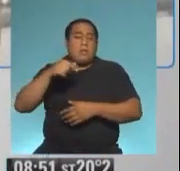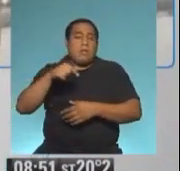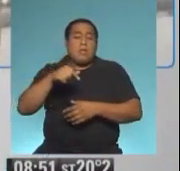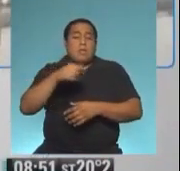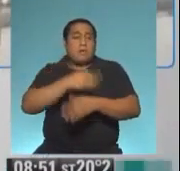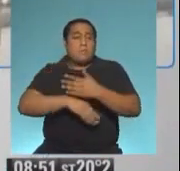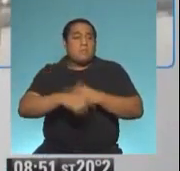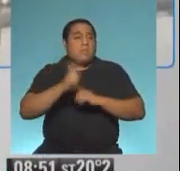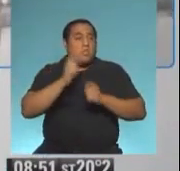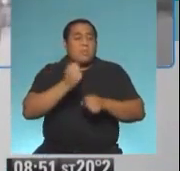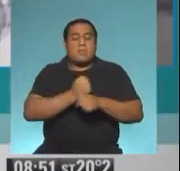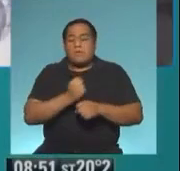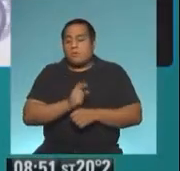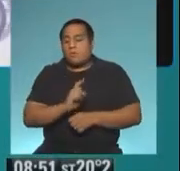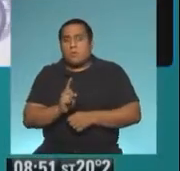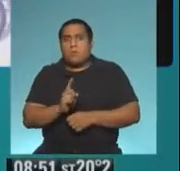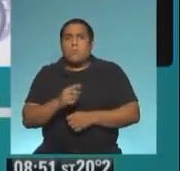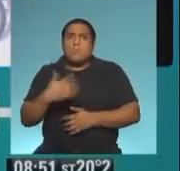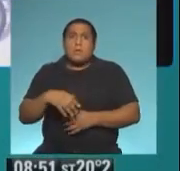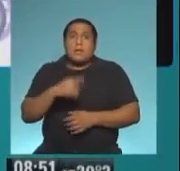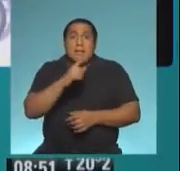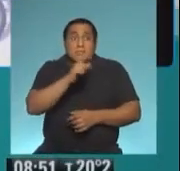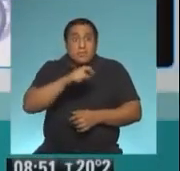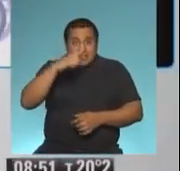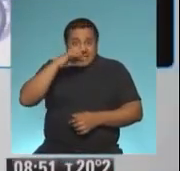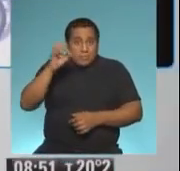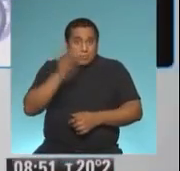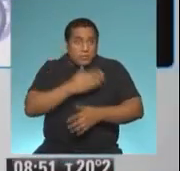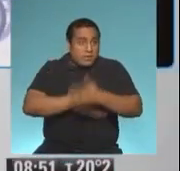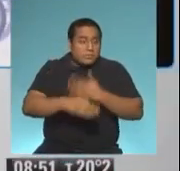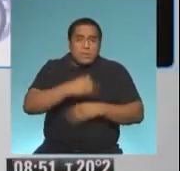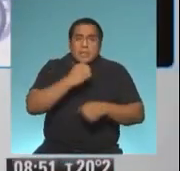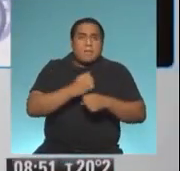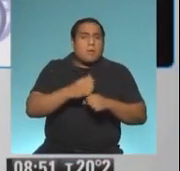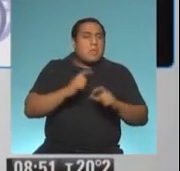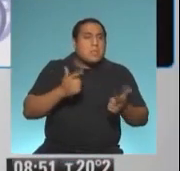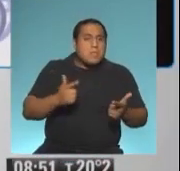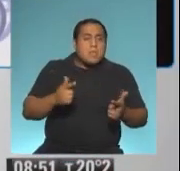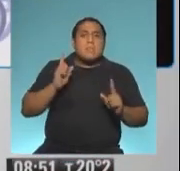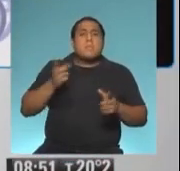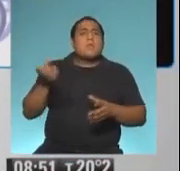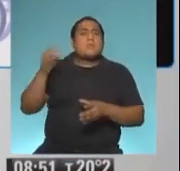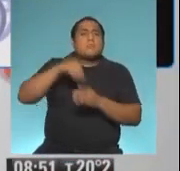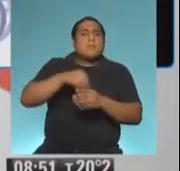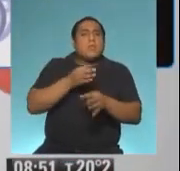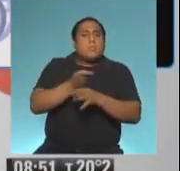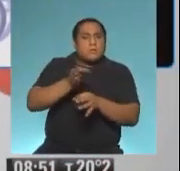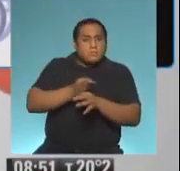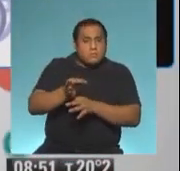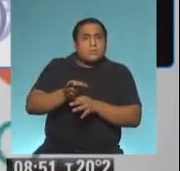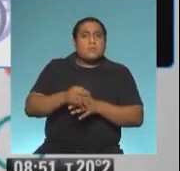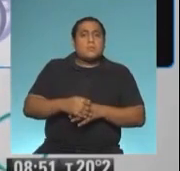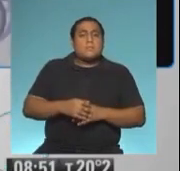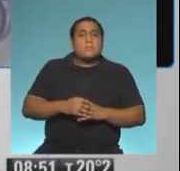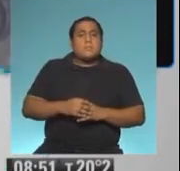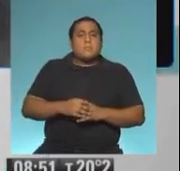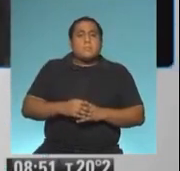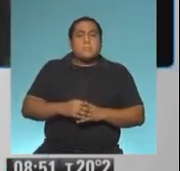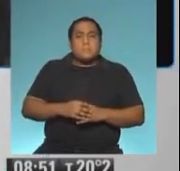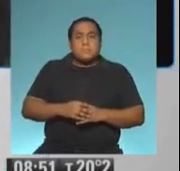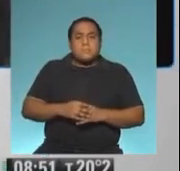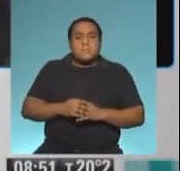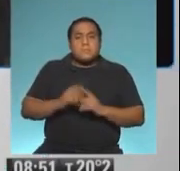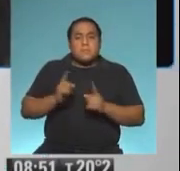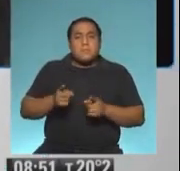el ámbito de la discapacidad que es más del 70%, en la inclusión educativa. Y que aparte, Fernando, hay mucha gente que tiene